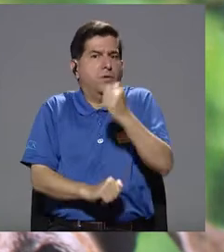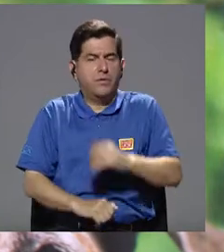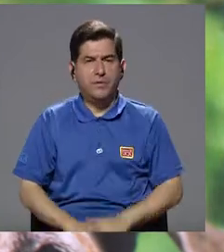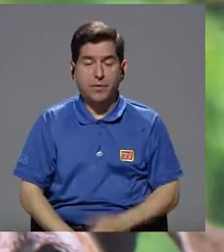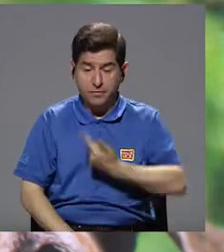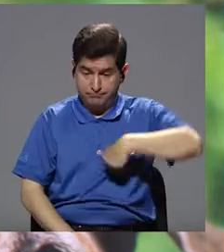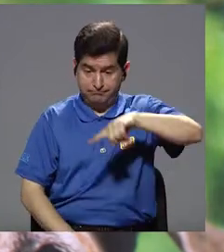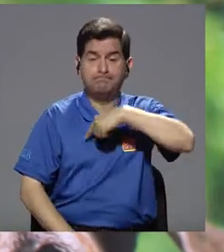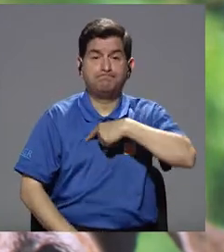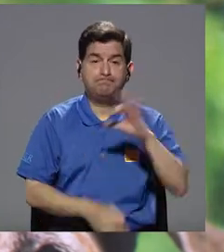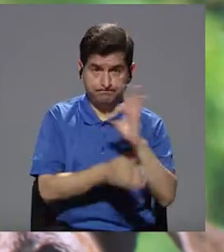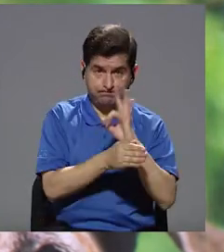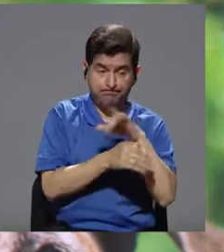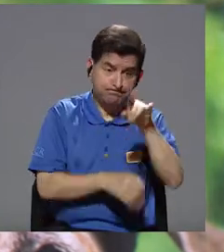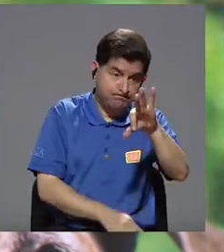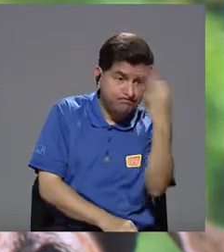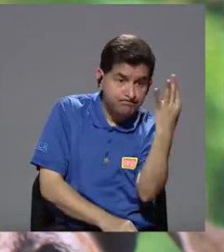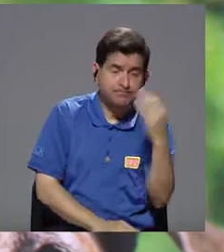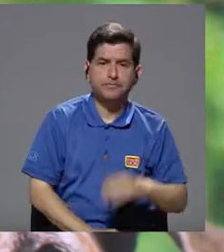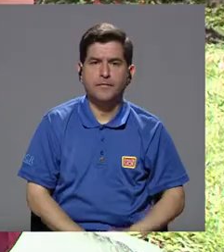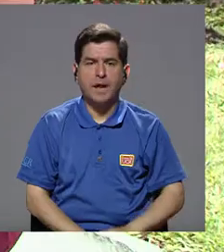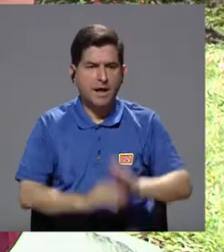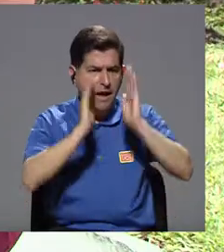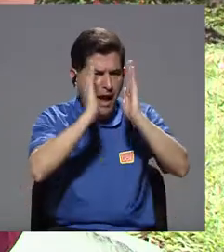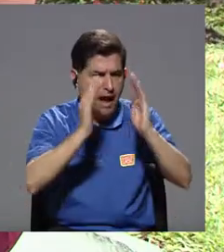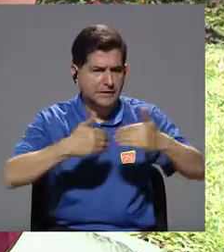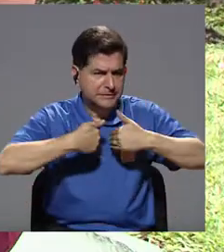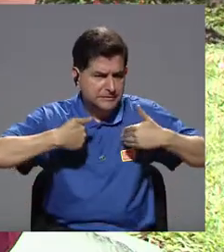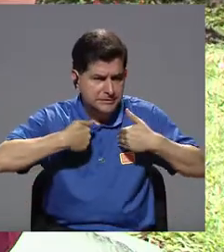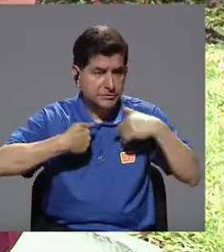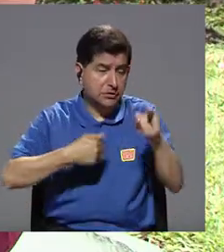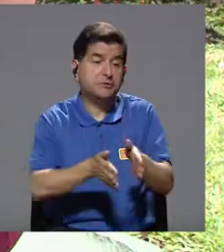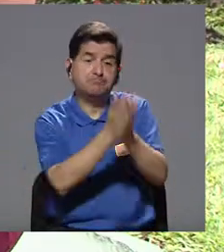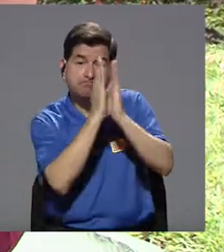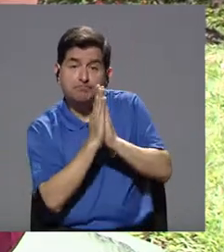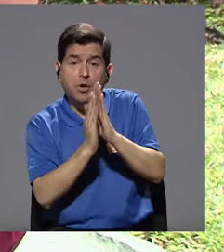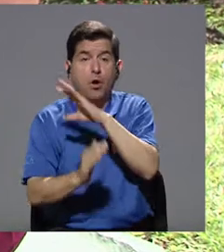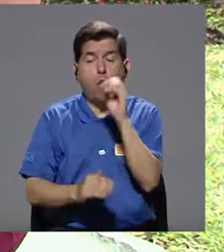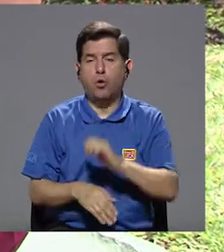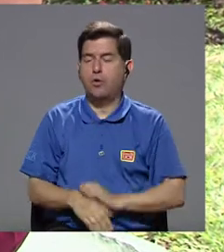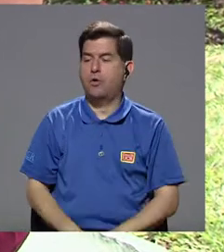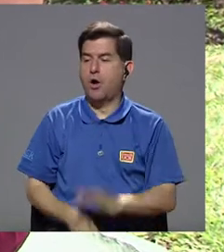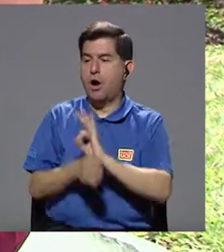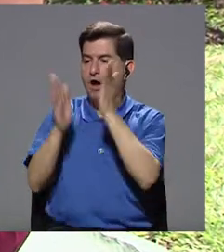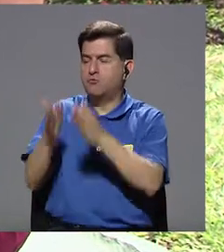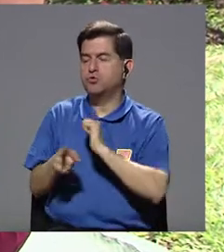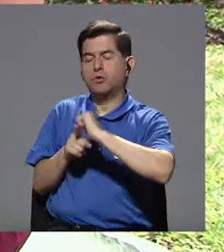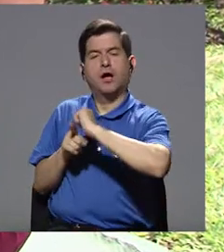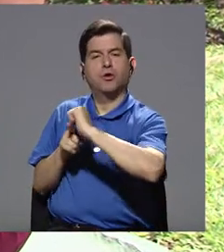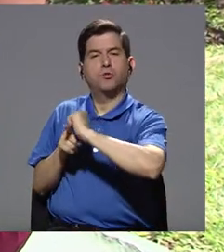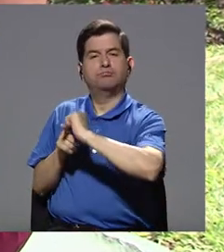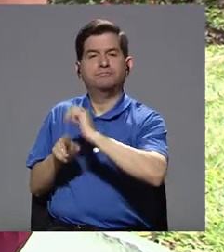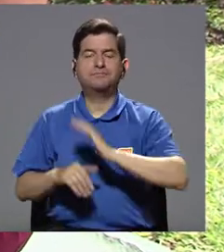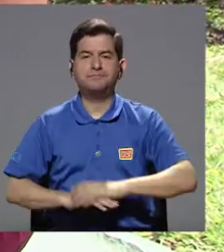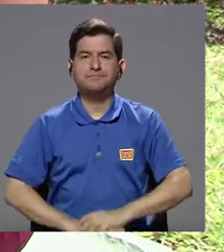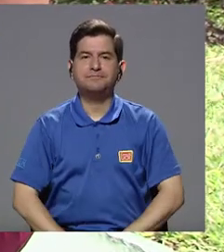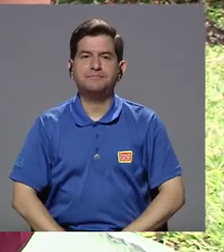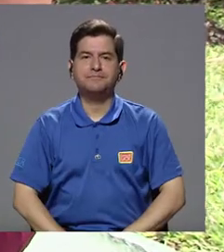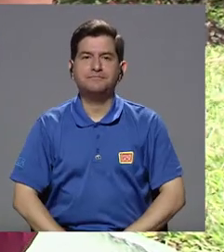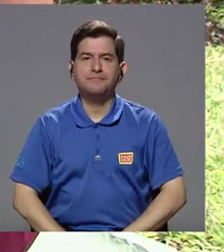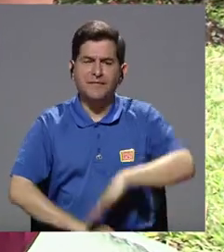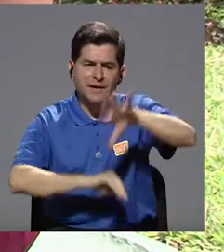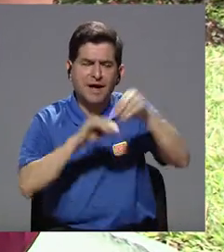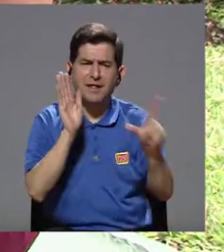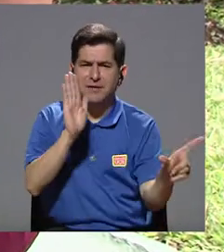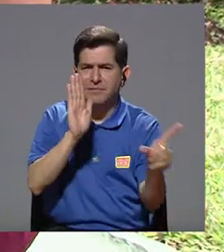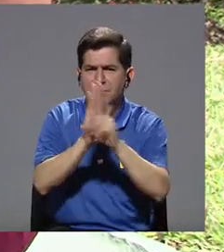que nosotros hemos funcionado de esa forma, tanto atendiendo animales que ellos no solicitan o capacitando a los funcionarios. Y además de